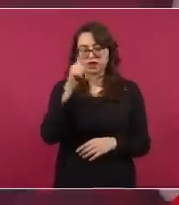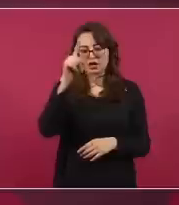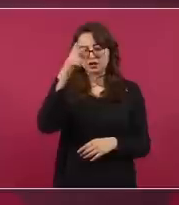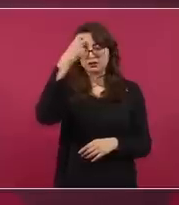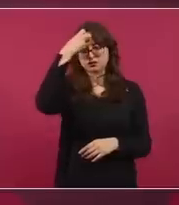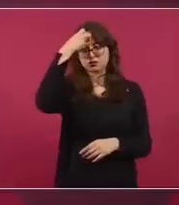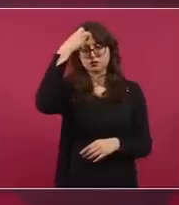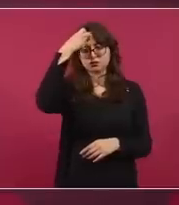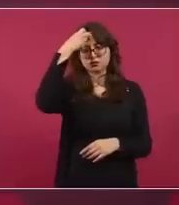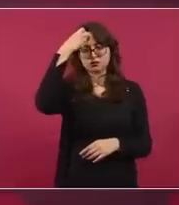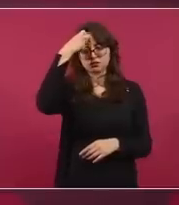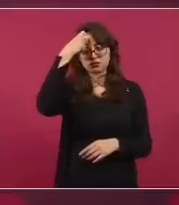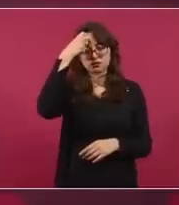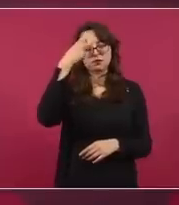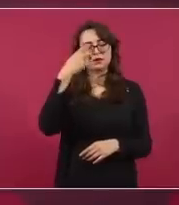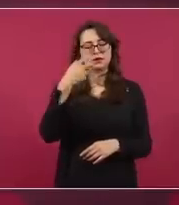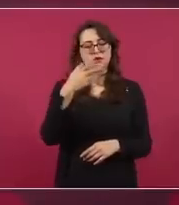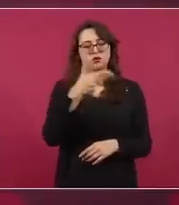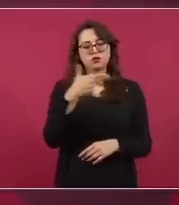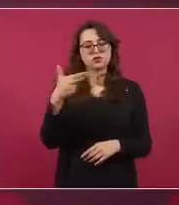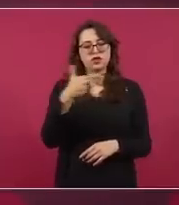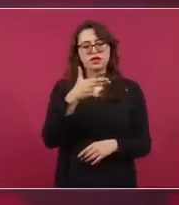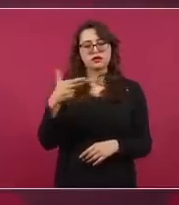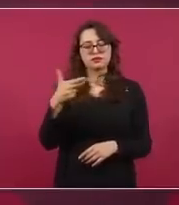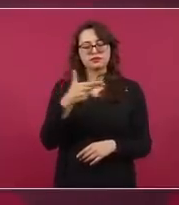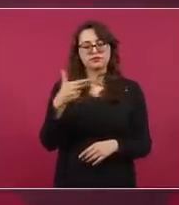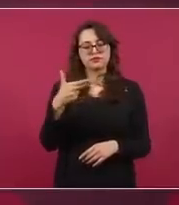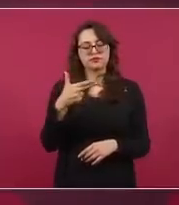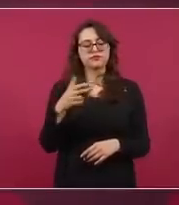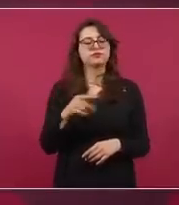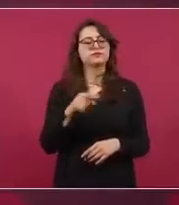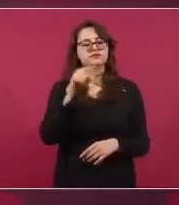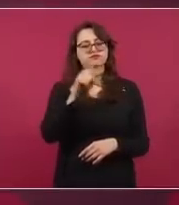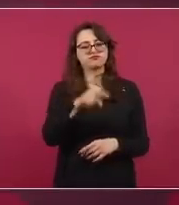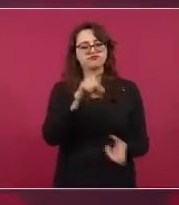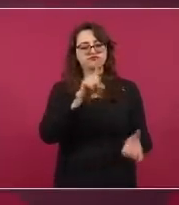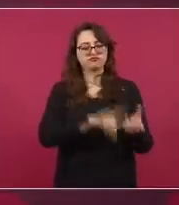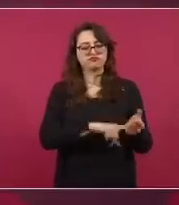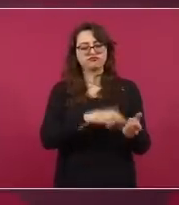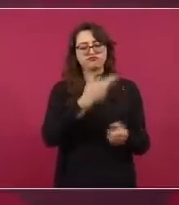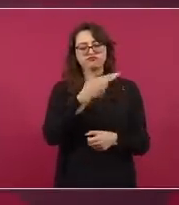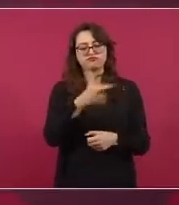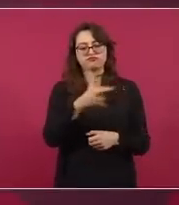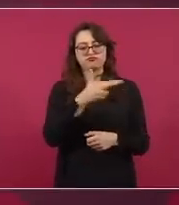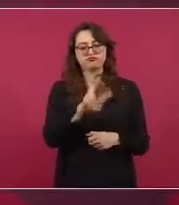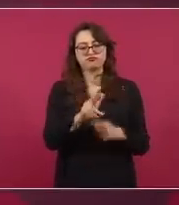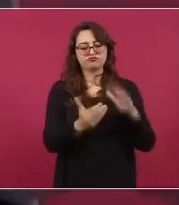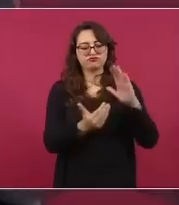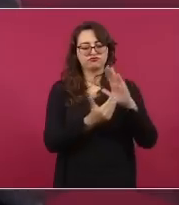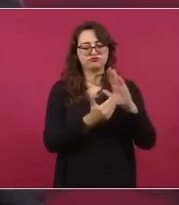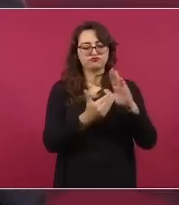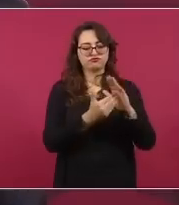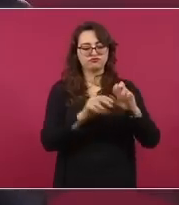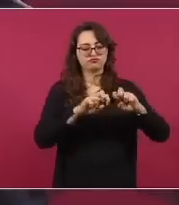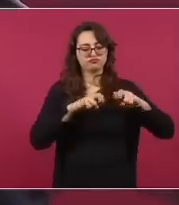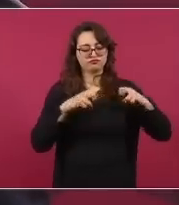y fue a una mesa ahí y se sentó.